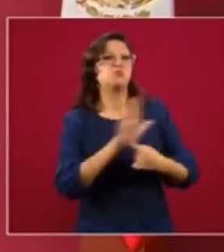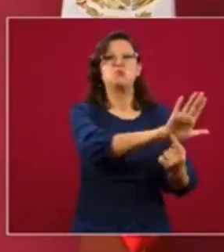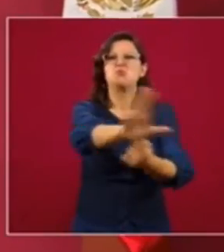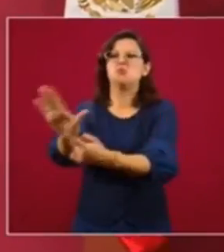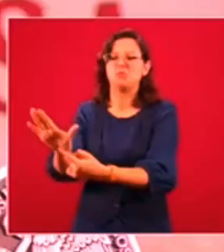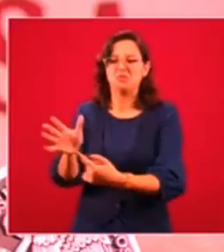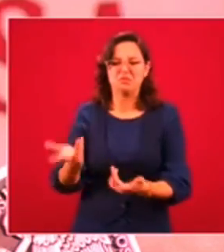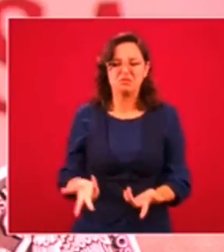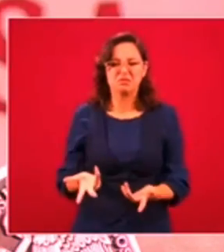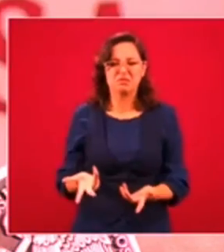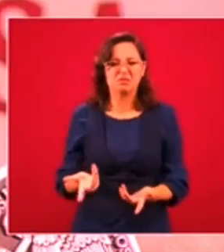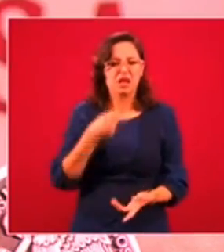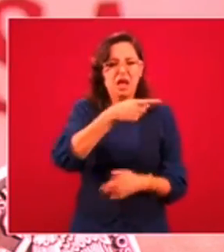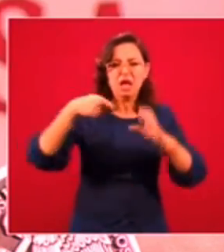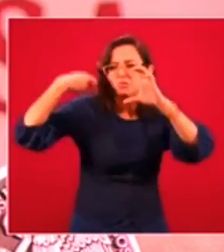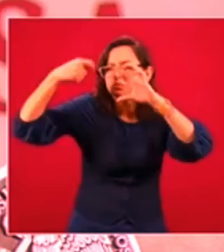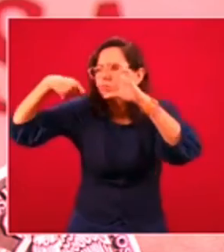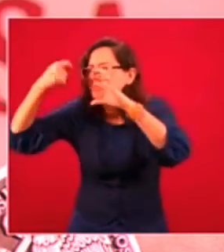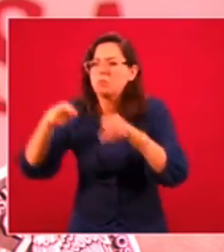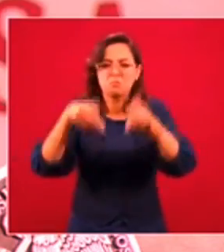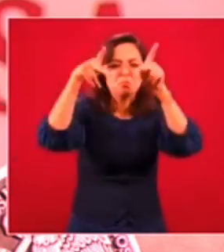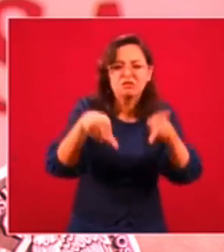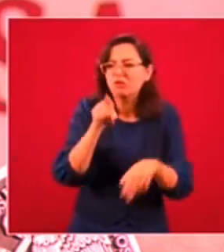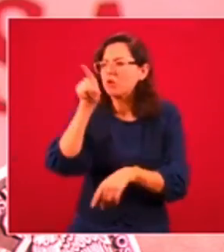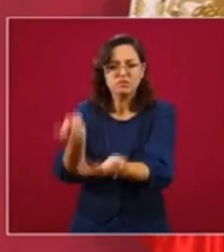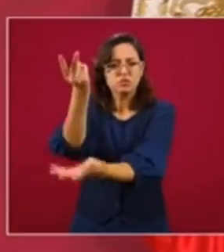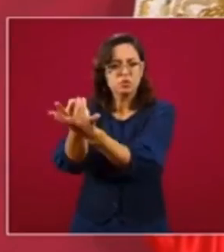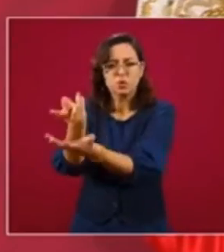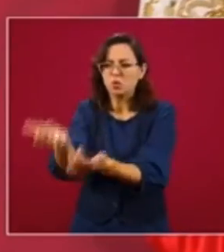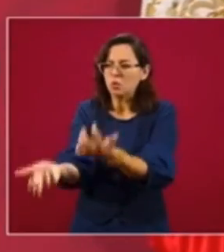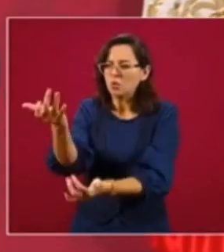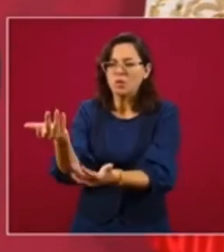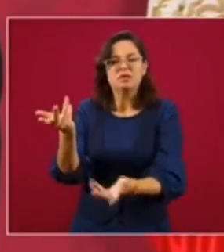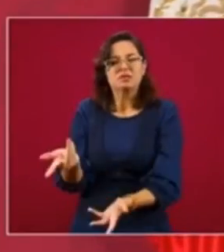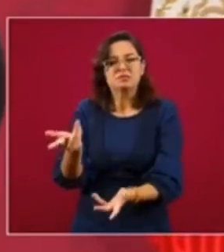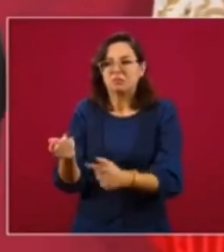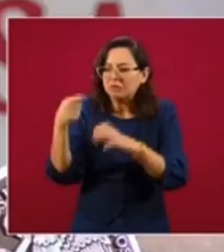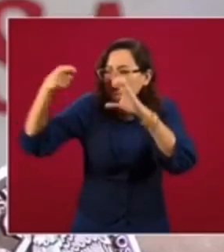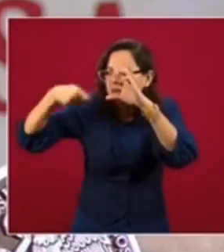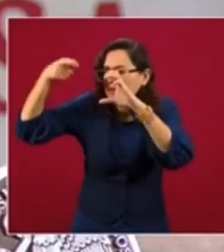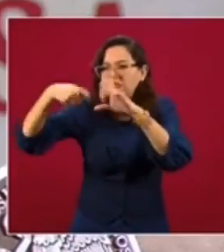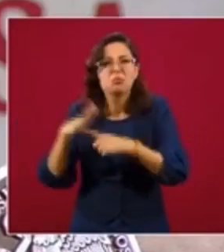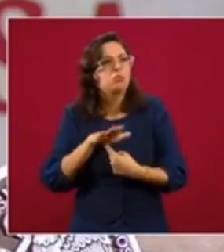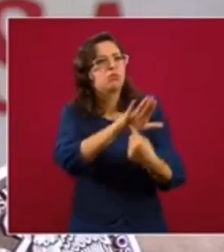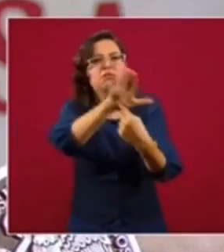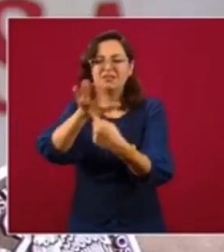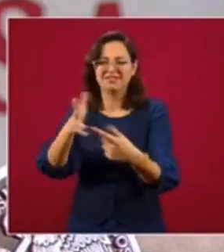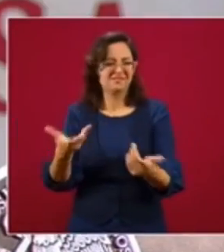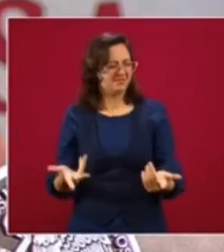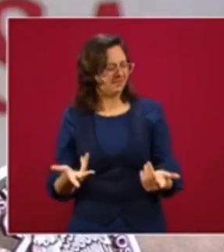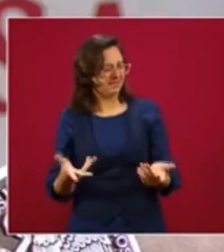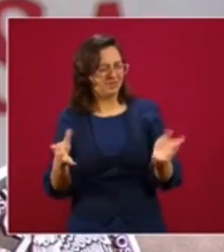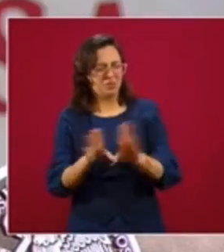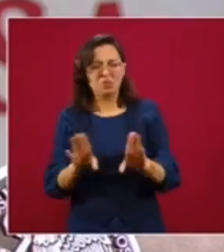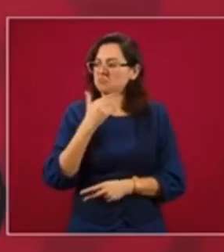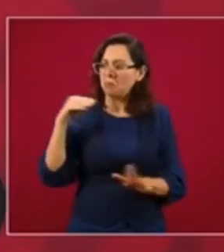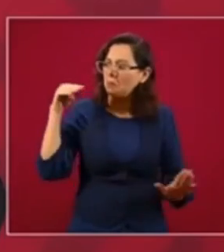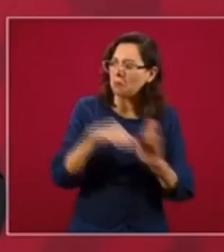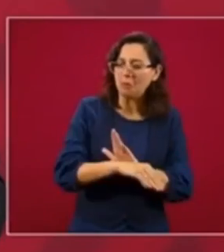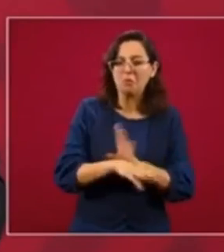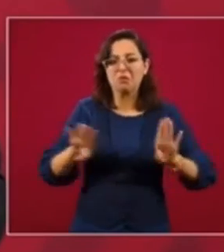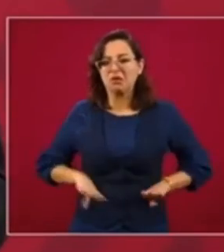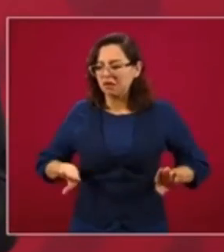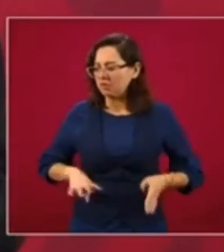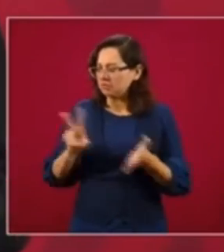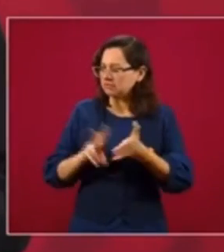sobre panteones, sobre crematorios. Y esto no sólo es en México, es mundial, hay una